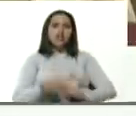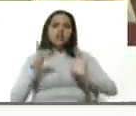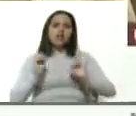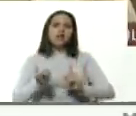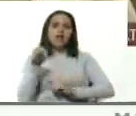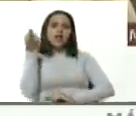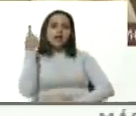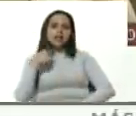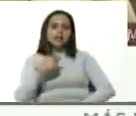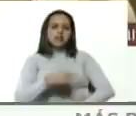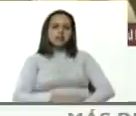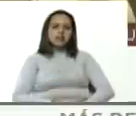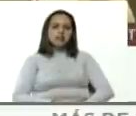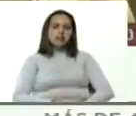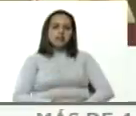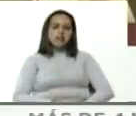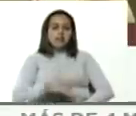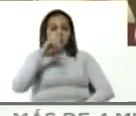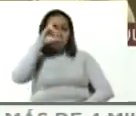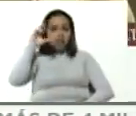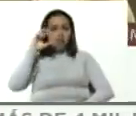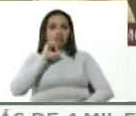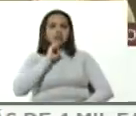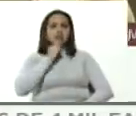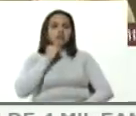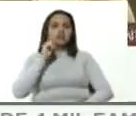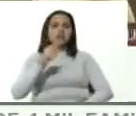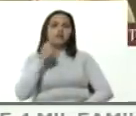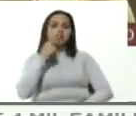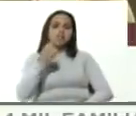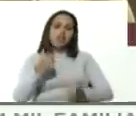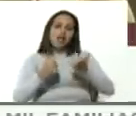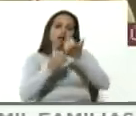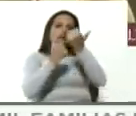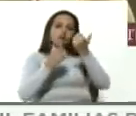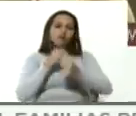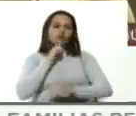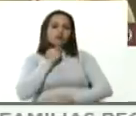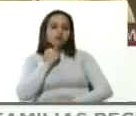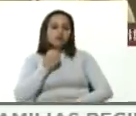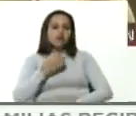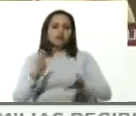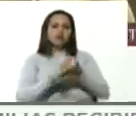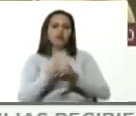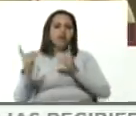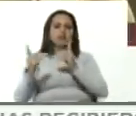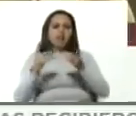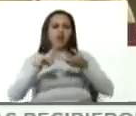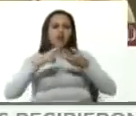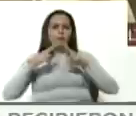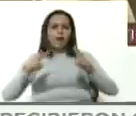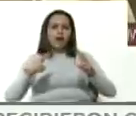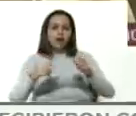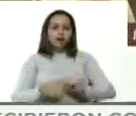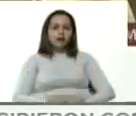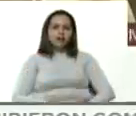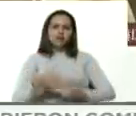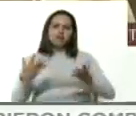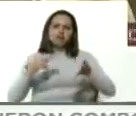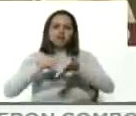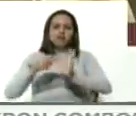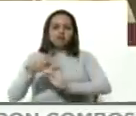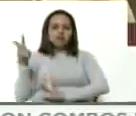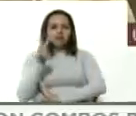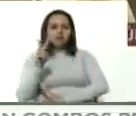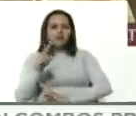ayer Lavrov también mencionaba el apoyo de Rusia a la iniciativa del presidente Maduro del diálogo de paz ¿qué significa para Venezuela este